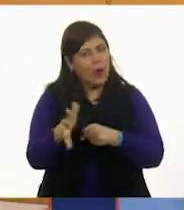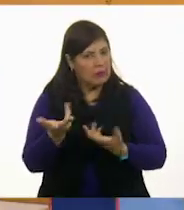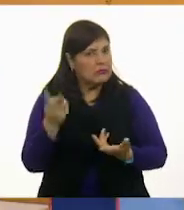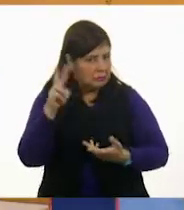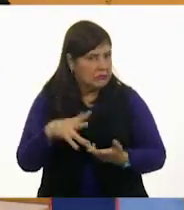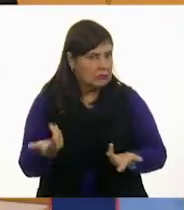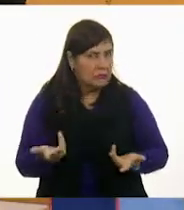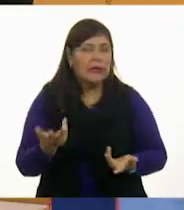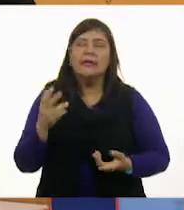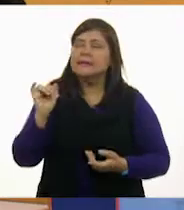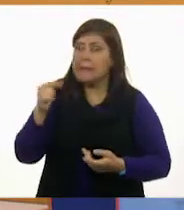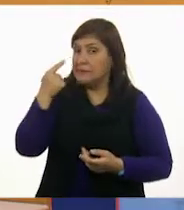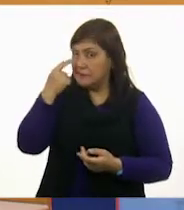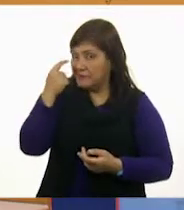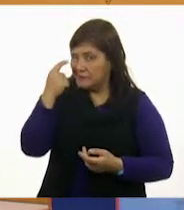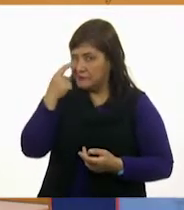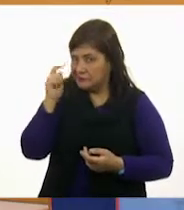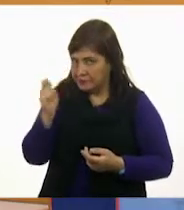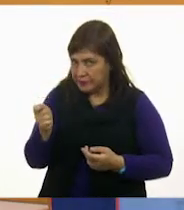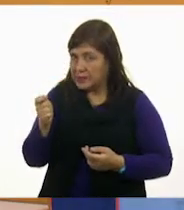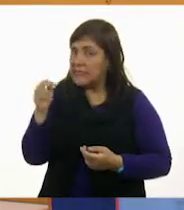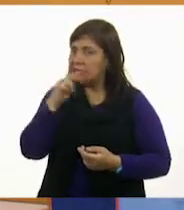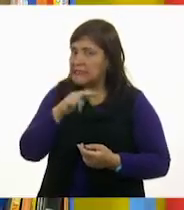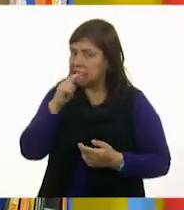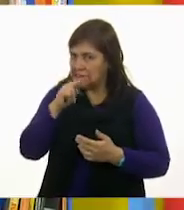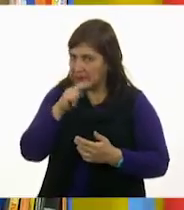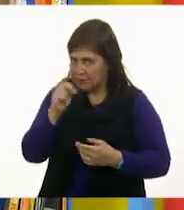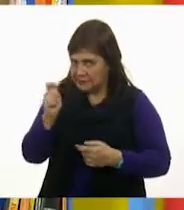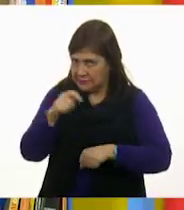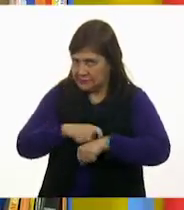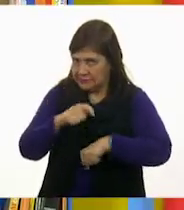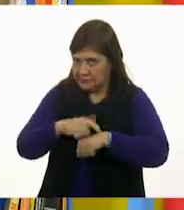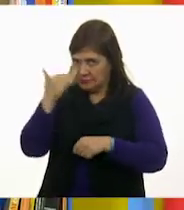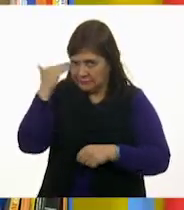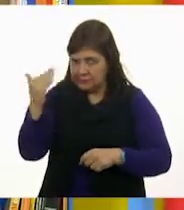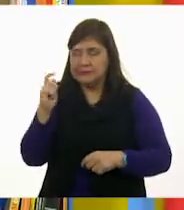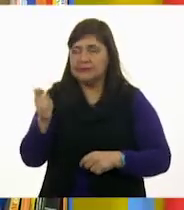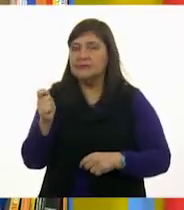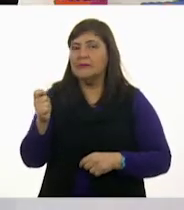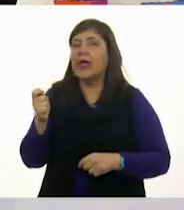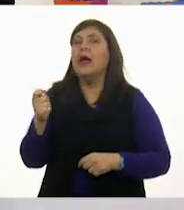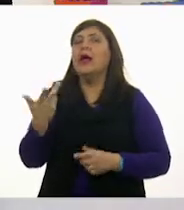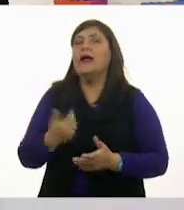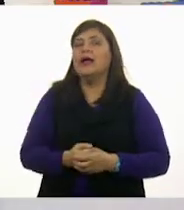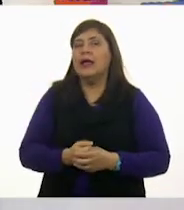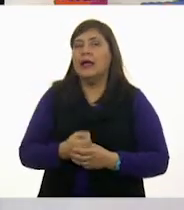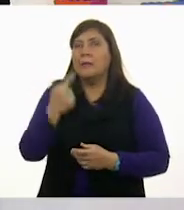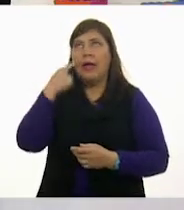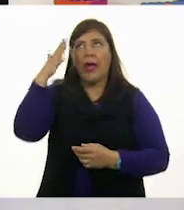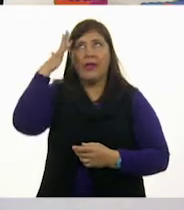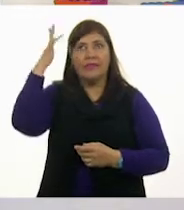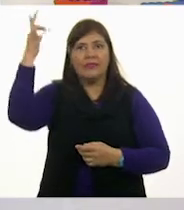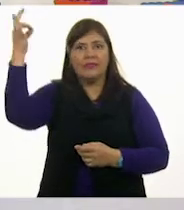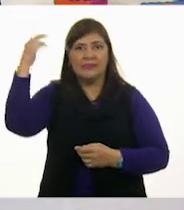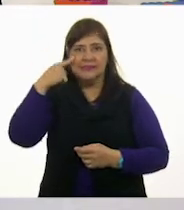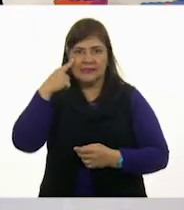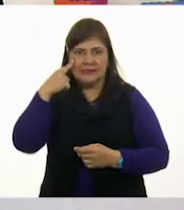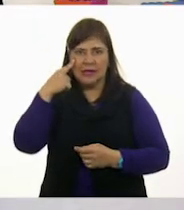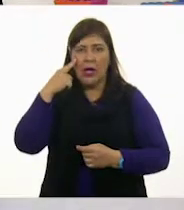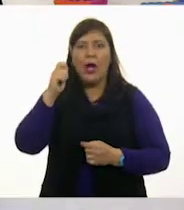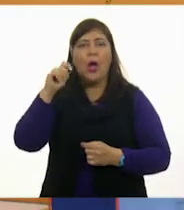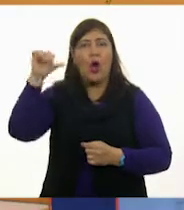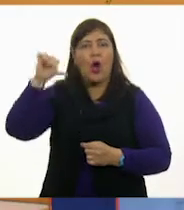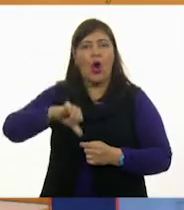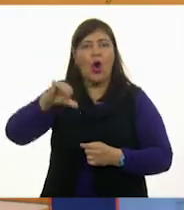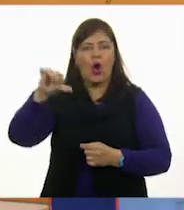fíjate bien. Fíjate bien, Oscar. Porque nos vamos a tener que apurar un poquito. Muy bien. ¿De acuerdo? De acuerdo. Vamos a irnos a las adivinanzas. Porque con eso queremos cerrar